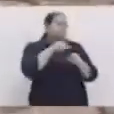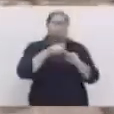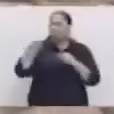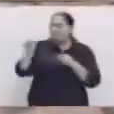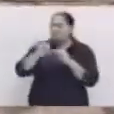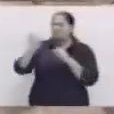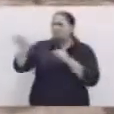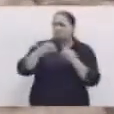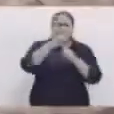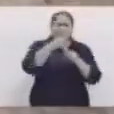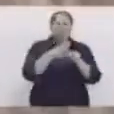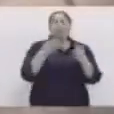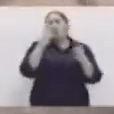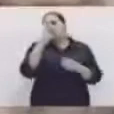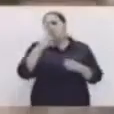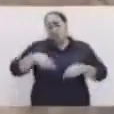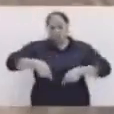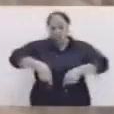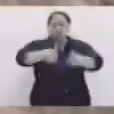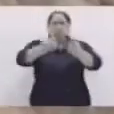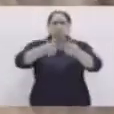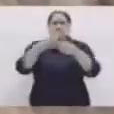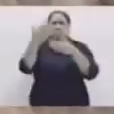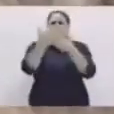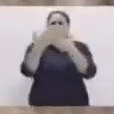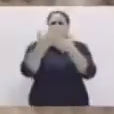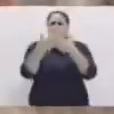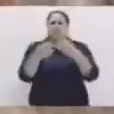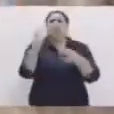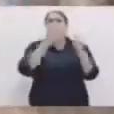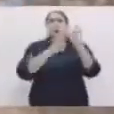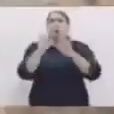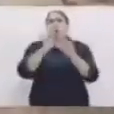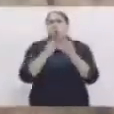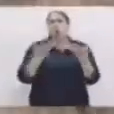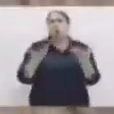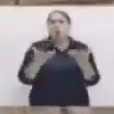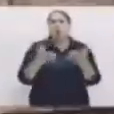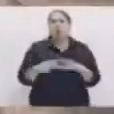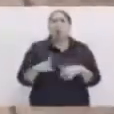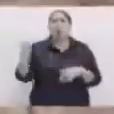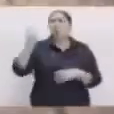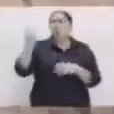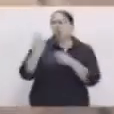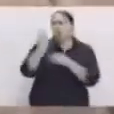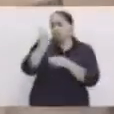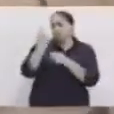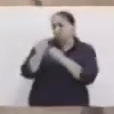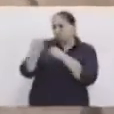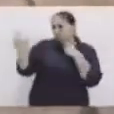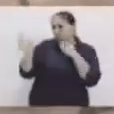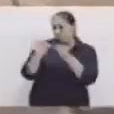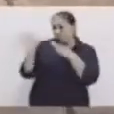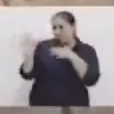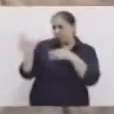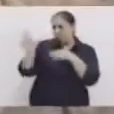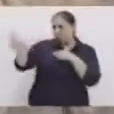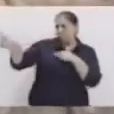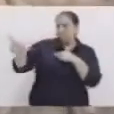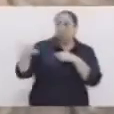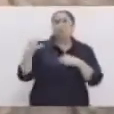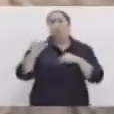Pueden ser dos flechas hacia el frente. Una flecha hacia el frente. Dos flechas hacia la derecha. Una hacia el frente.